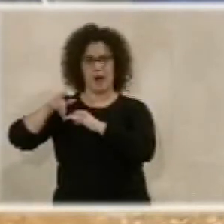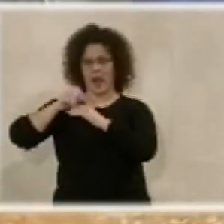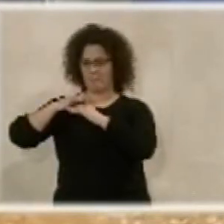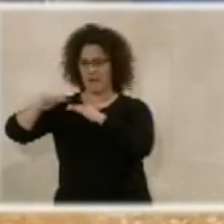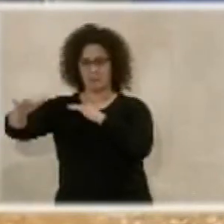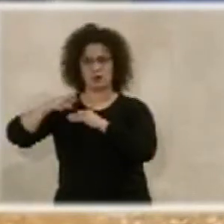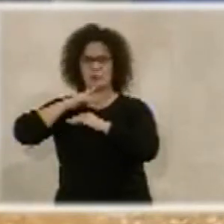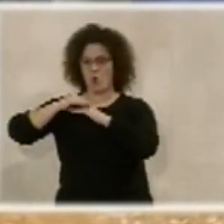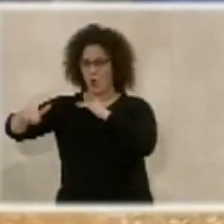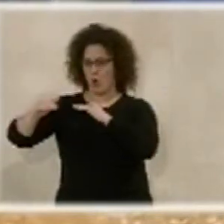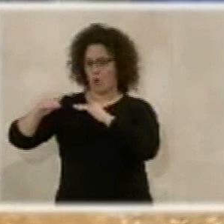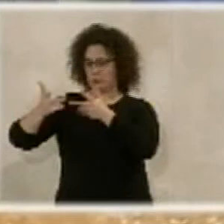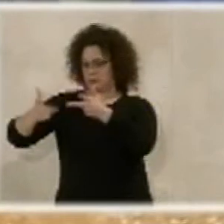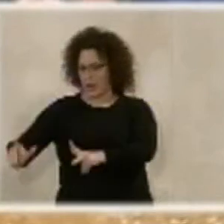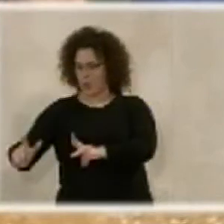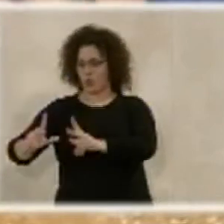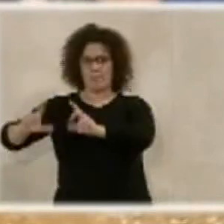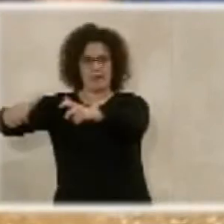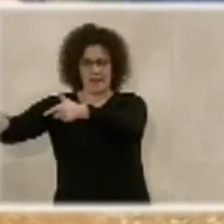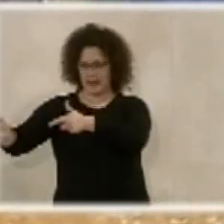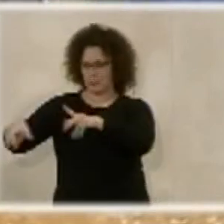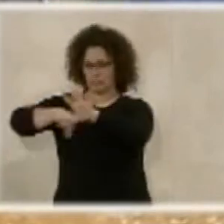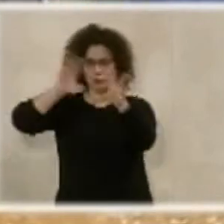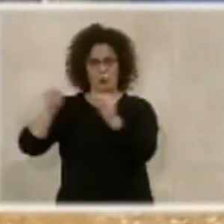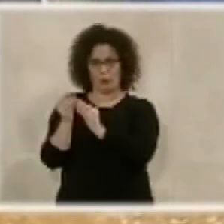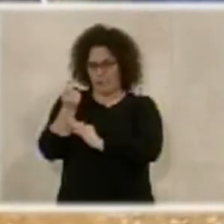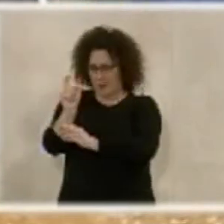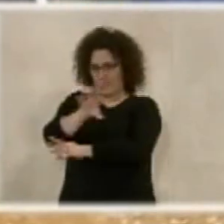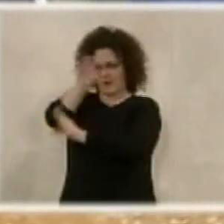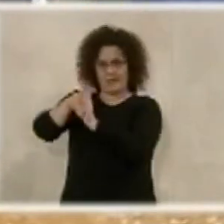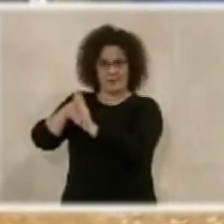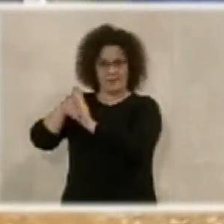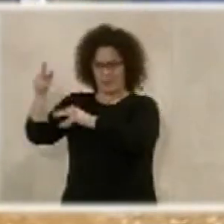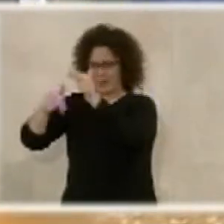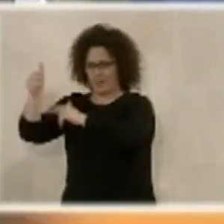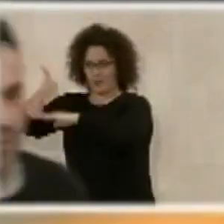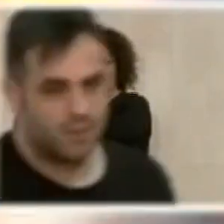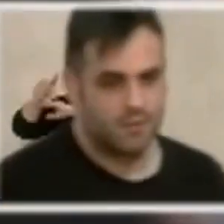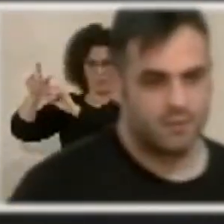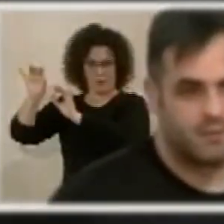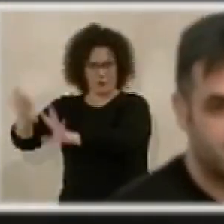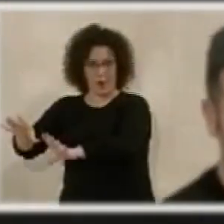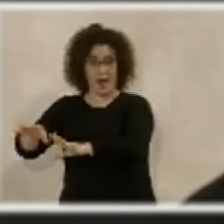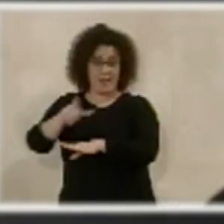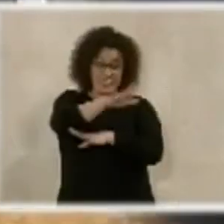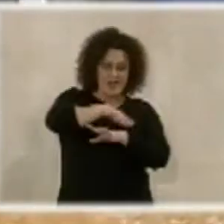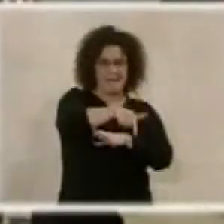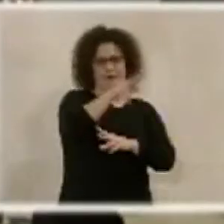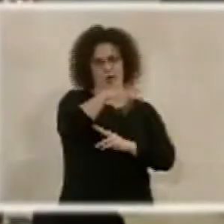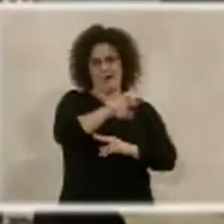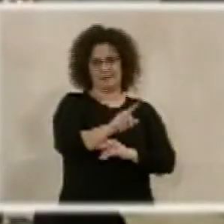papeleras, bancos, zonas jardinadas, en fin, todo lo que hace la urbanización de la ciudad. Sin embargo, no pasa igual en esta zona.